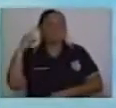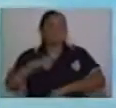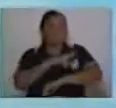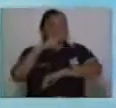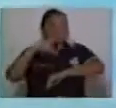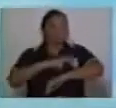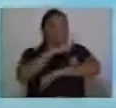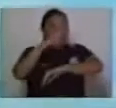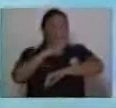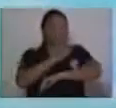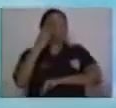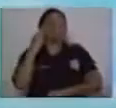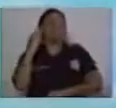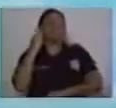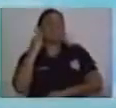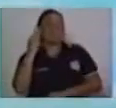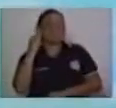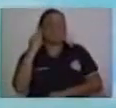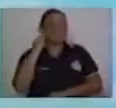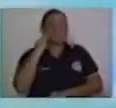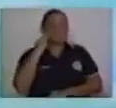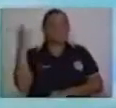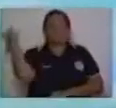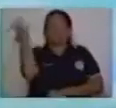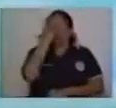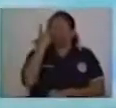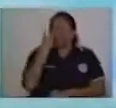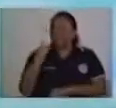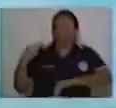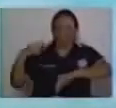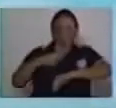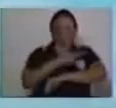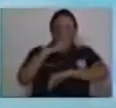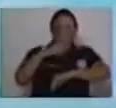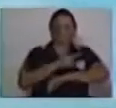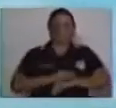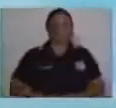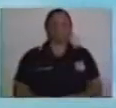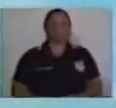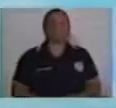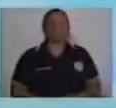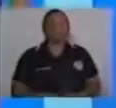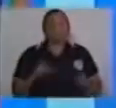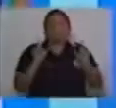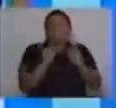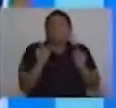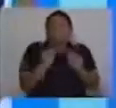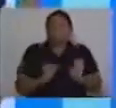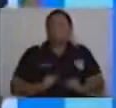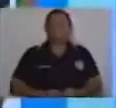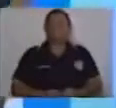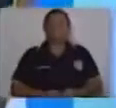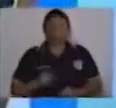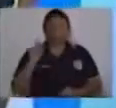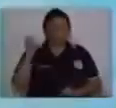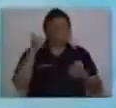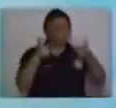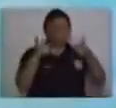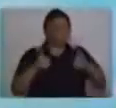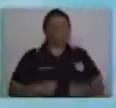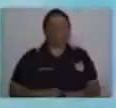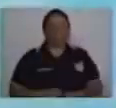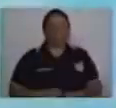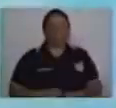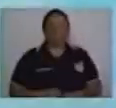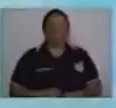mamá, la ovejita de mamá, qué linda está. Una vez más. Claro. Muy bien.